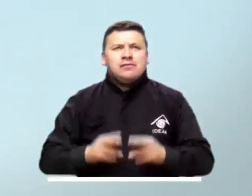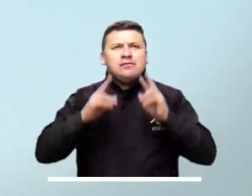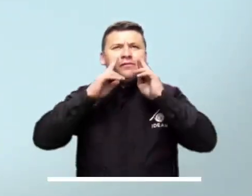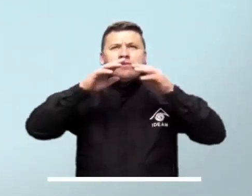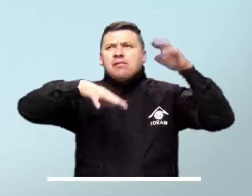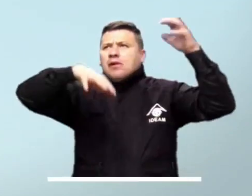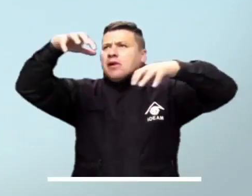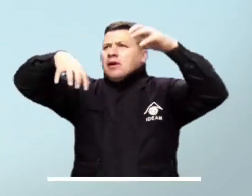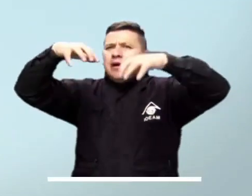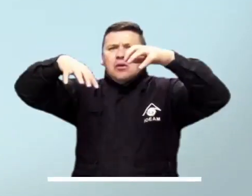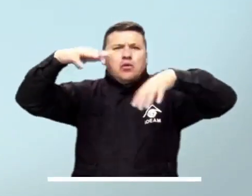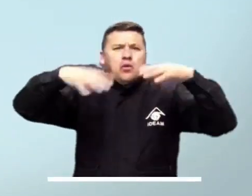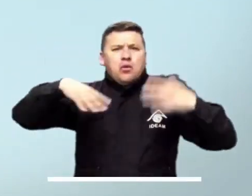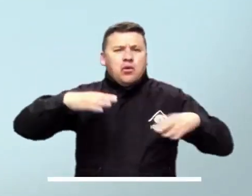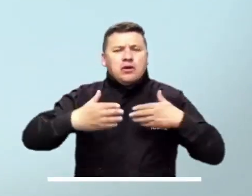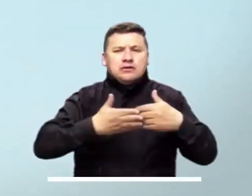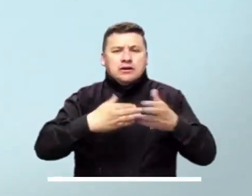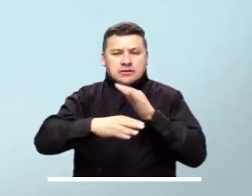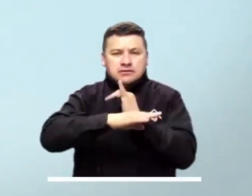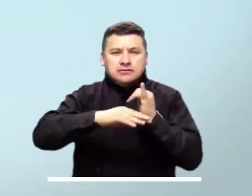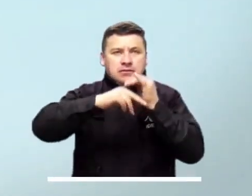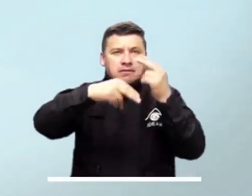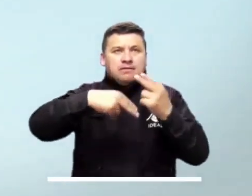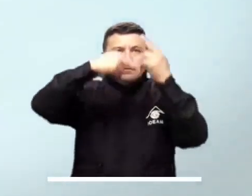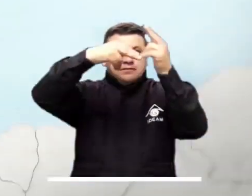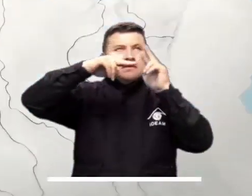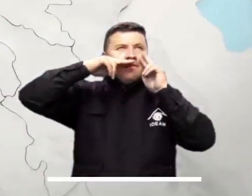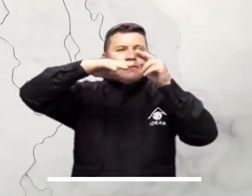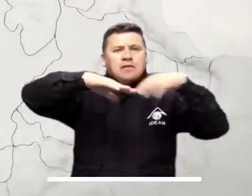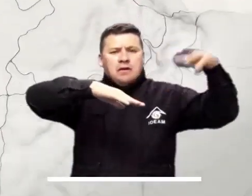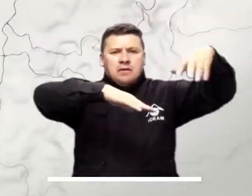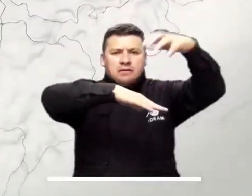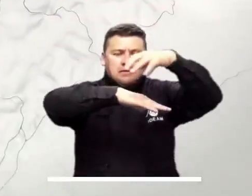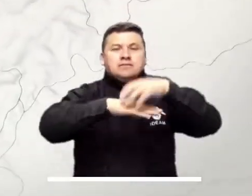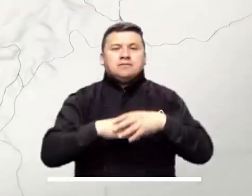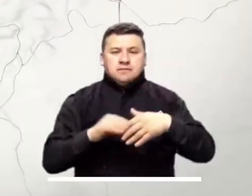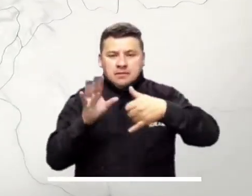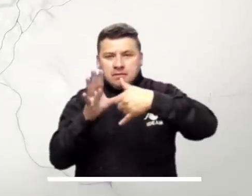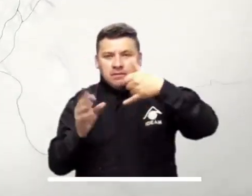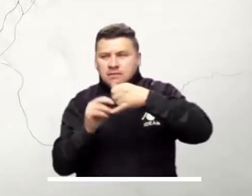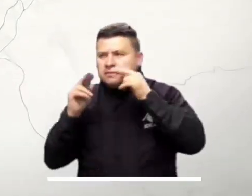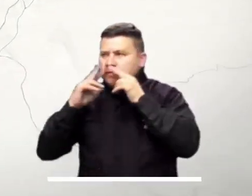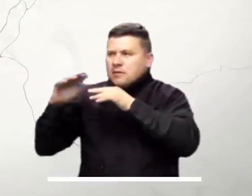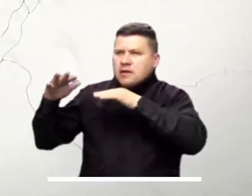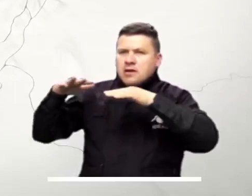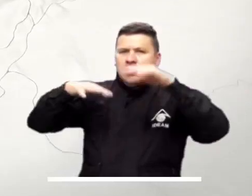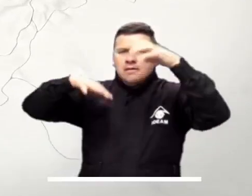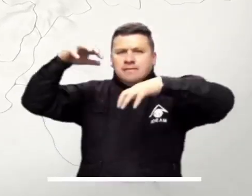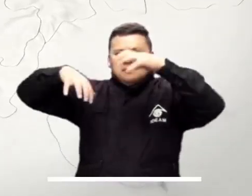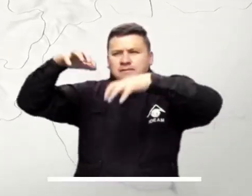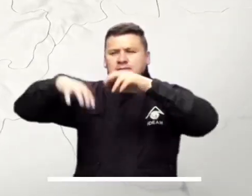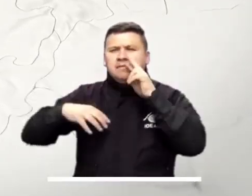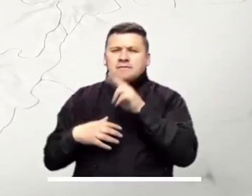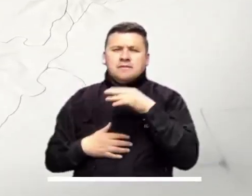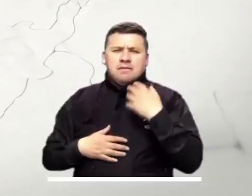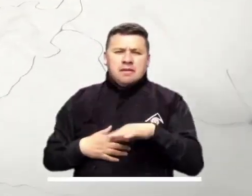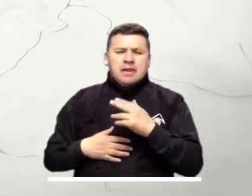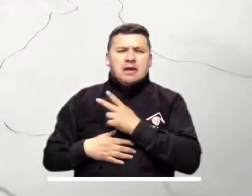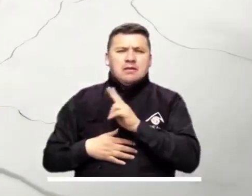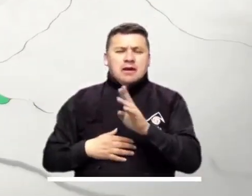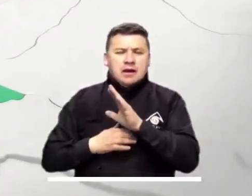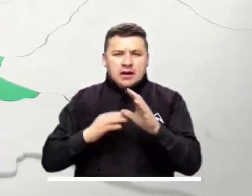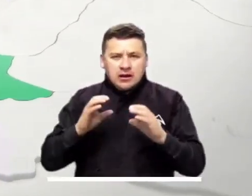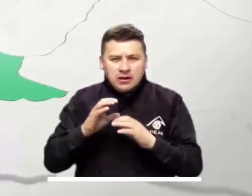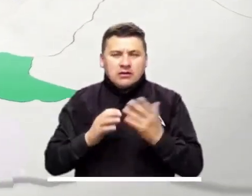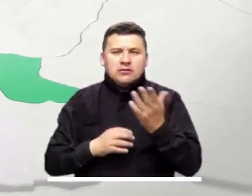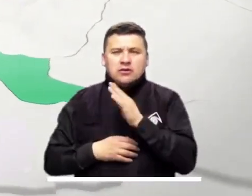Se estiman lluvias aisladas en cercanías de San Andrés y Providencia. La región pacífica podrá contar con algunas lluvias ligeras